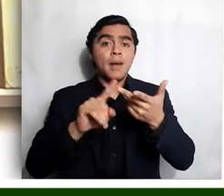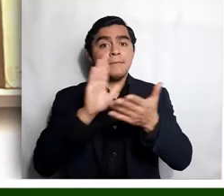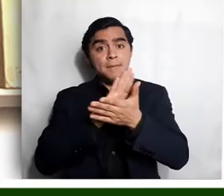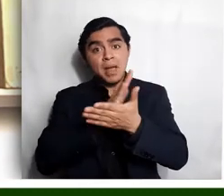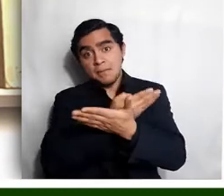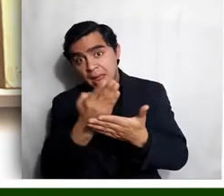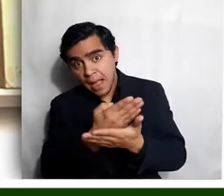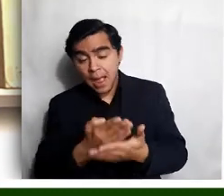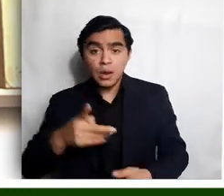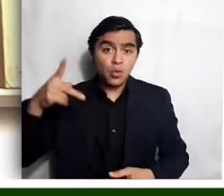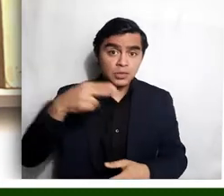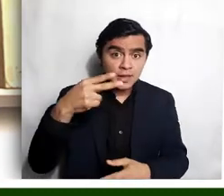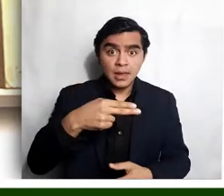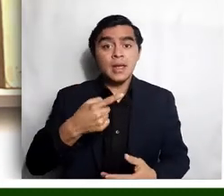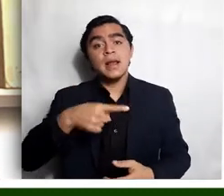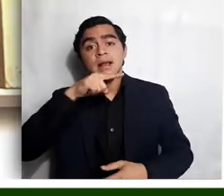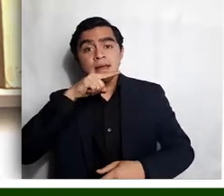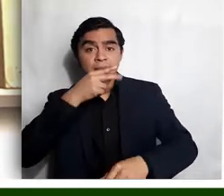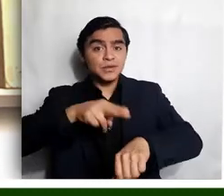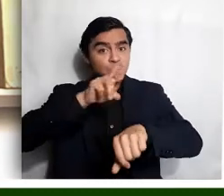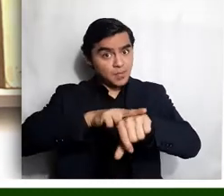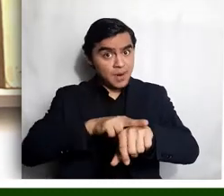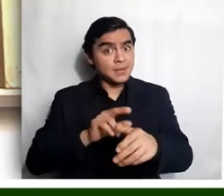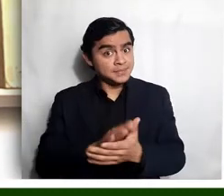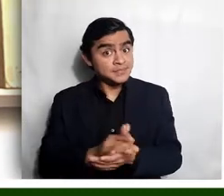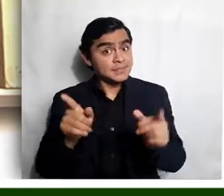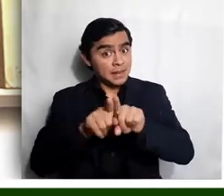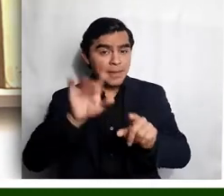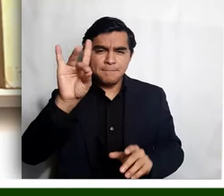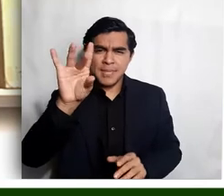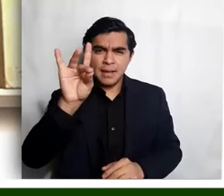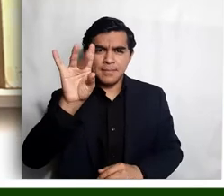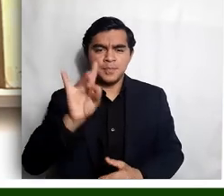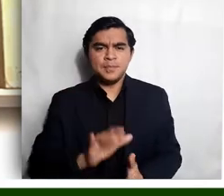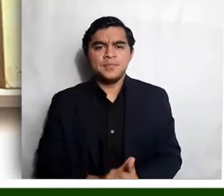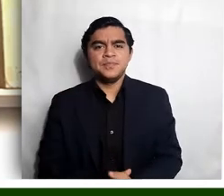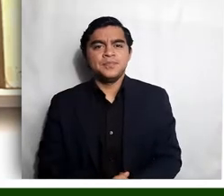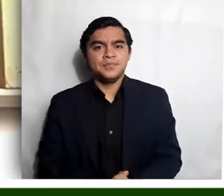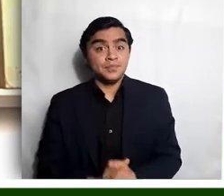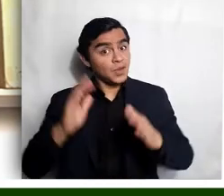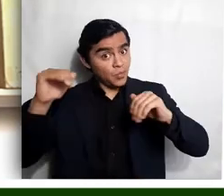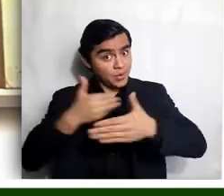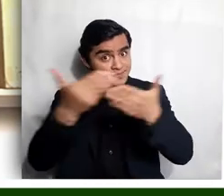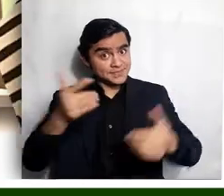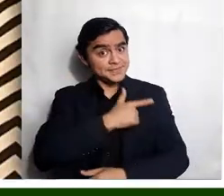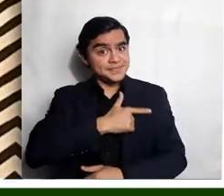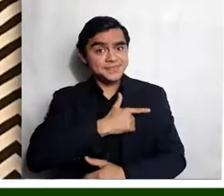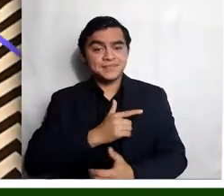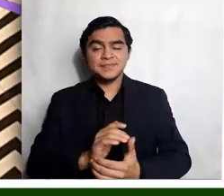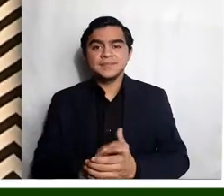la tijera, la mezcalón y vamos a necesitar también pegamento. Ojalá, ojalá, ojalá, ojalá, ojalá.